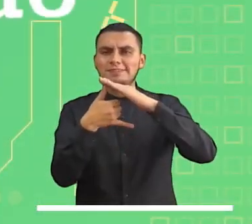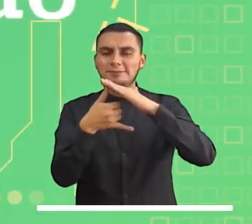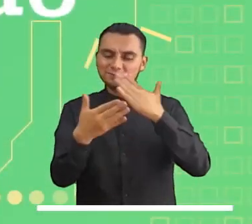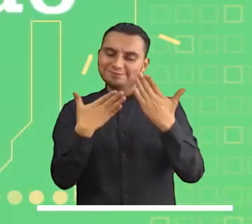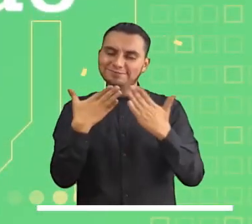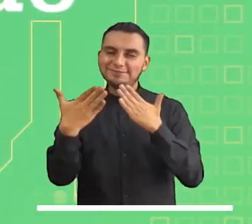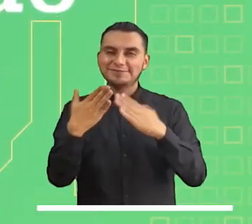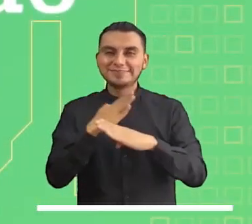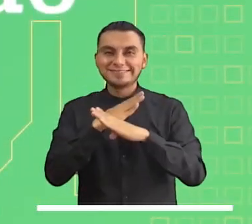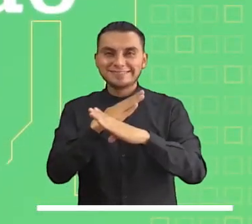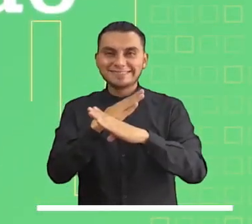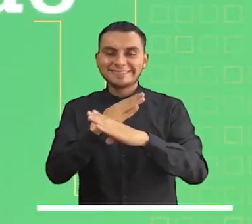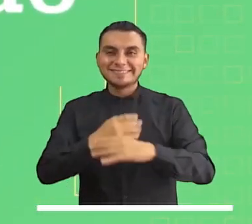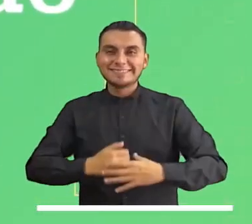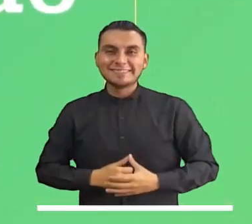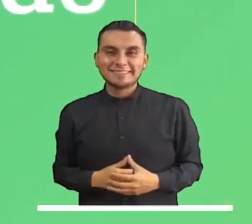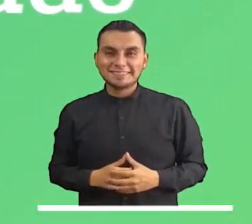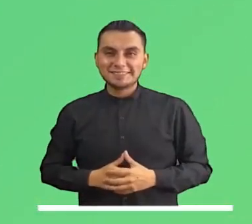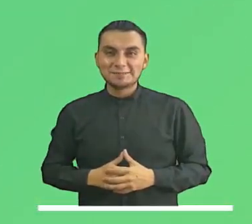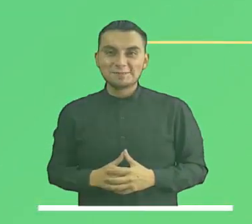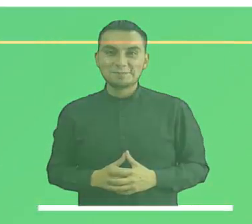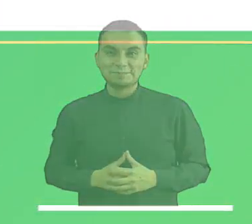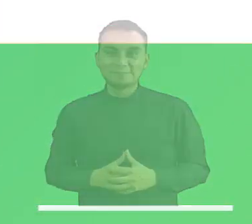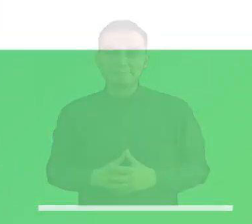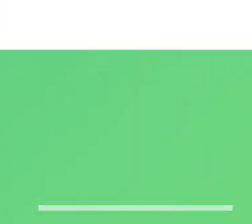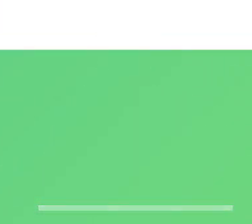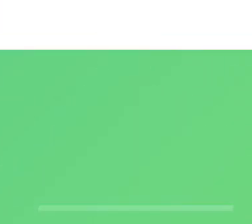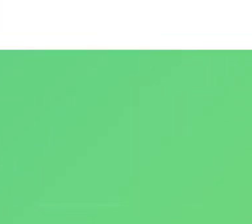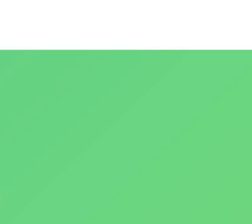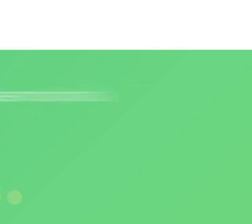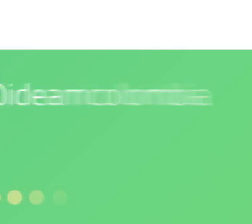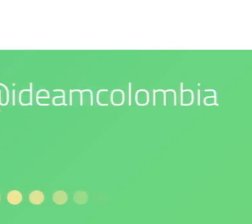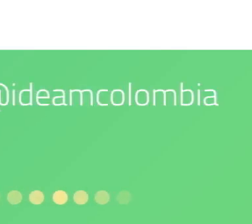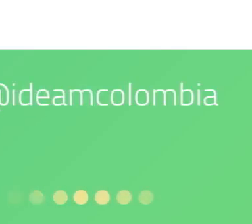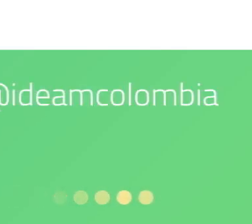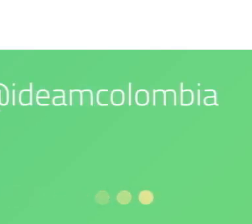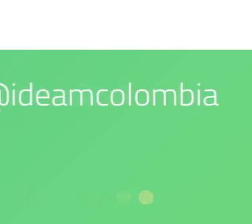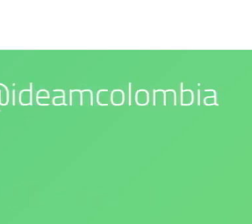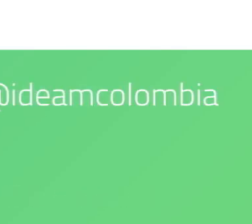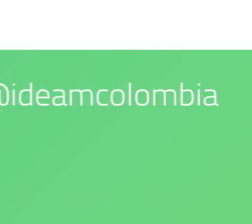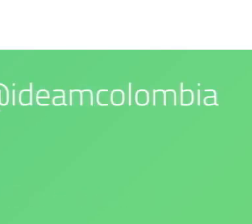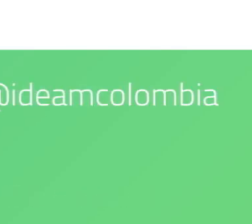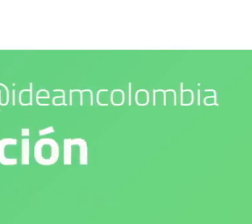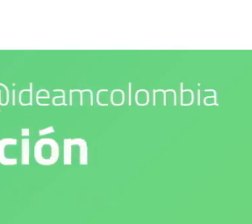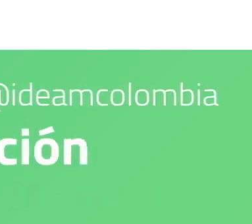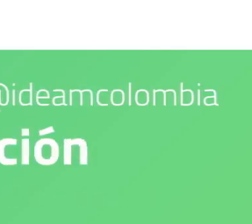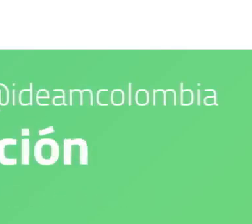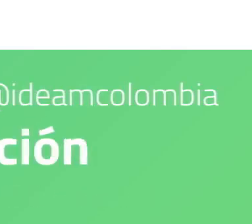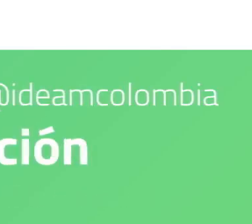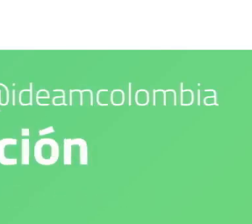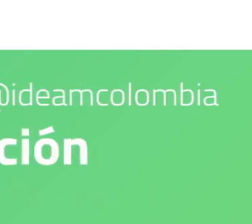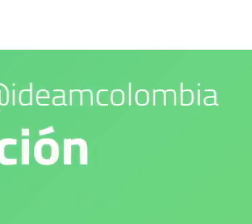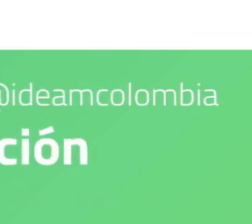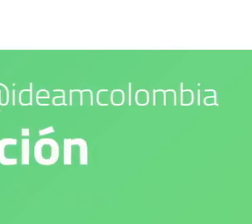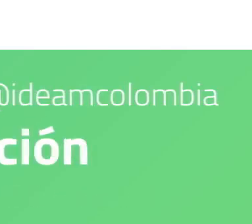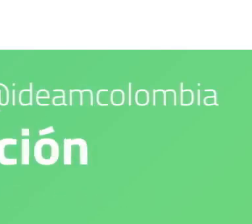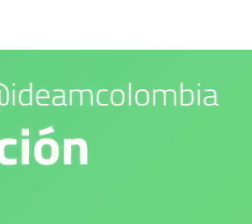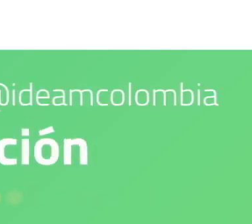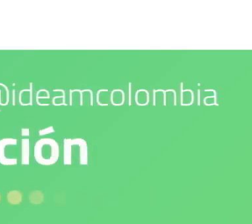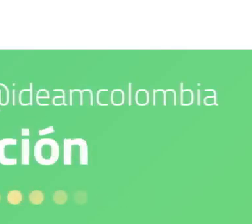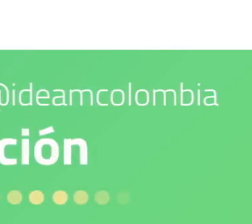esperamos en nuestras redes sociales. Nuestro compromiso es con el medio ambiente. IDEAM es confianza y prevención.